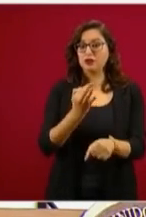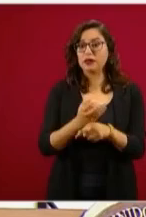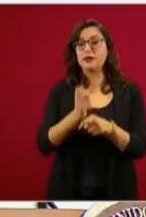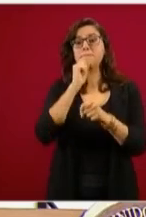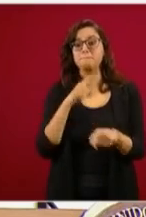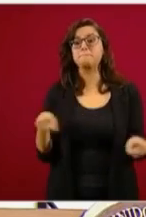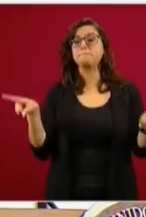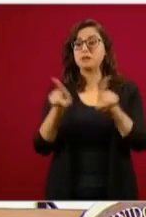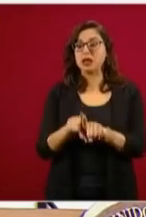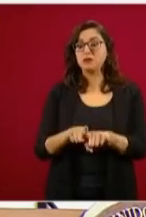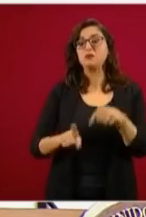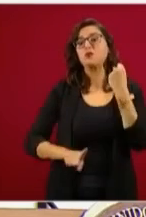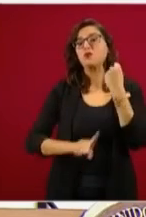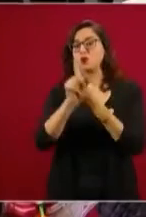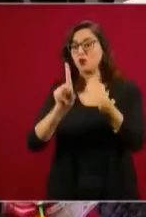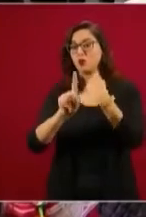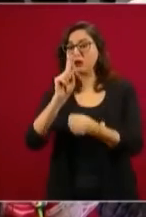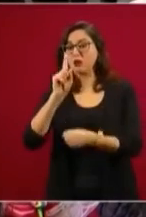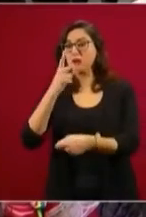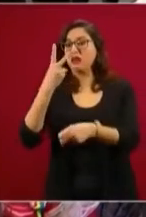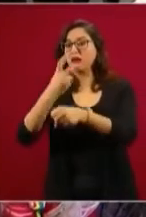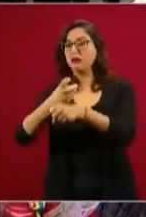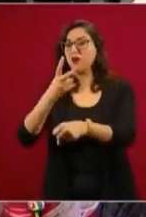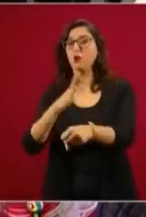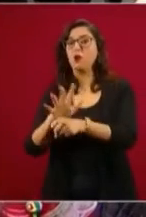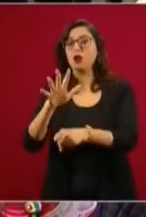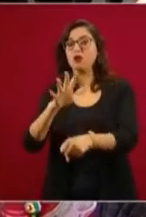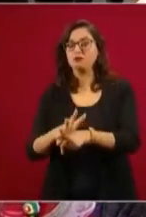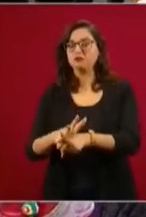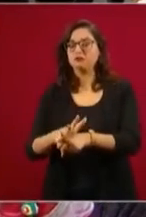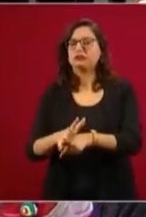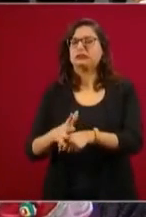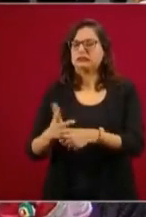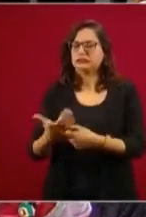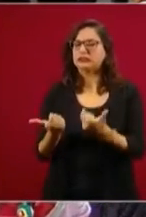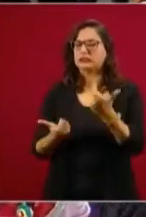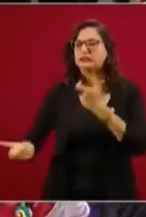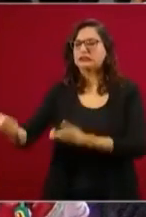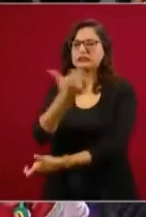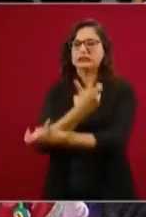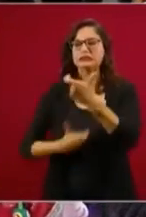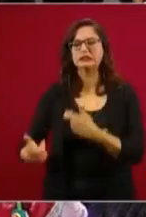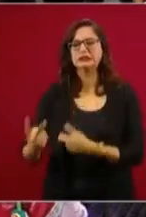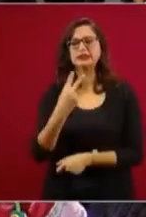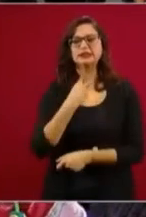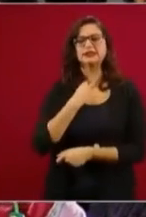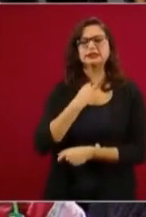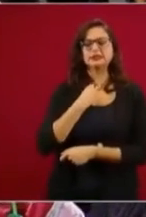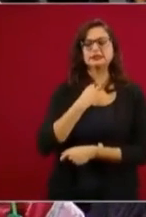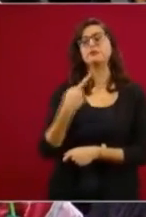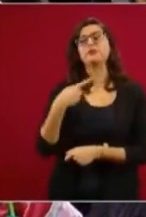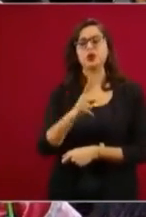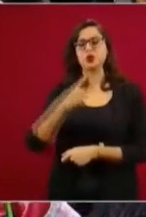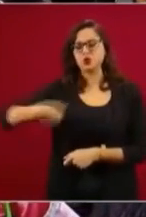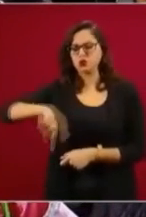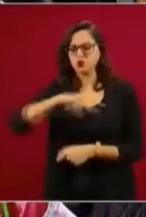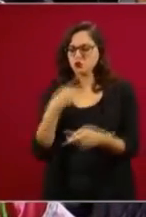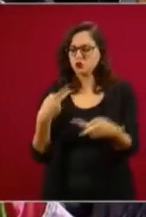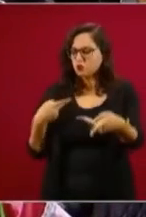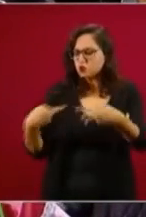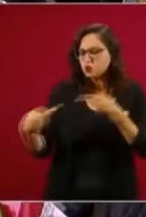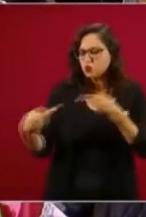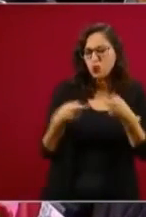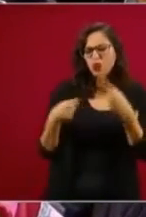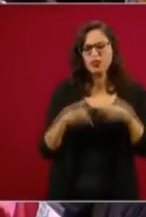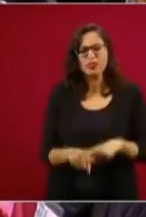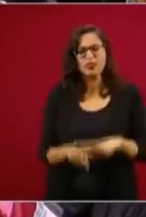fiscales para la República. Yo creo que sí, menos se está intentando mantener el respeto a